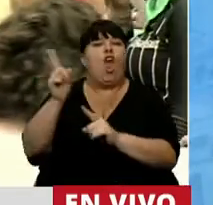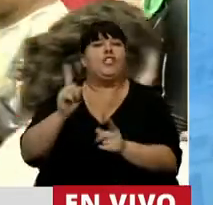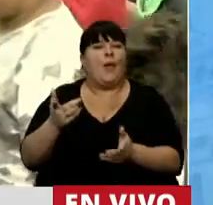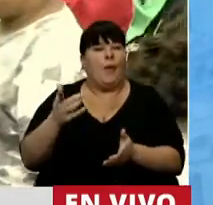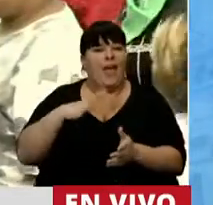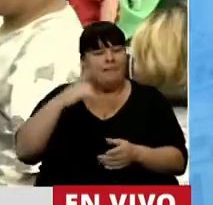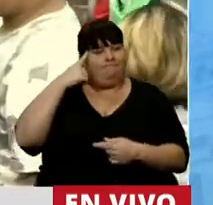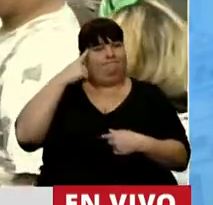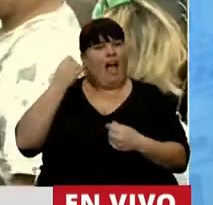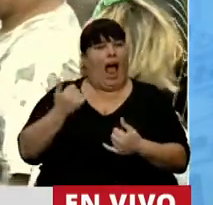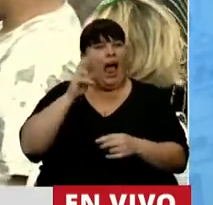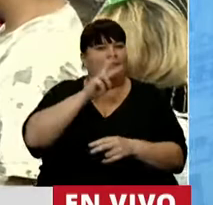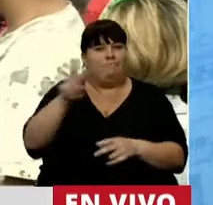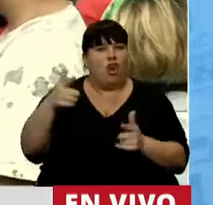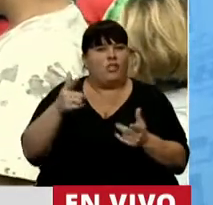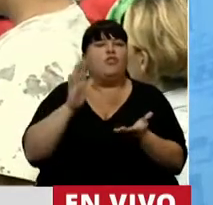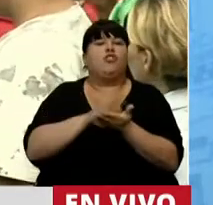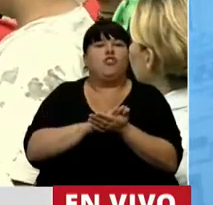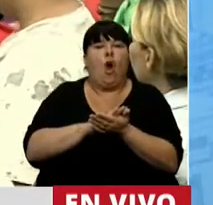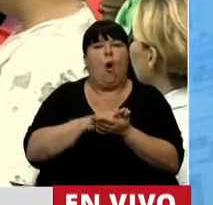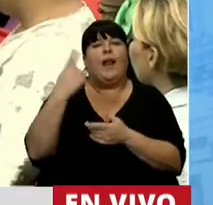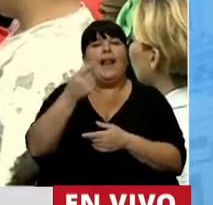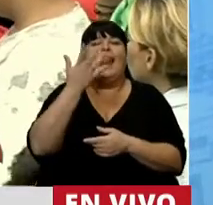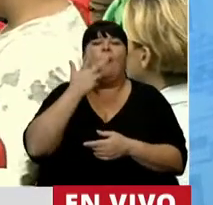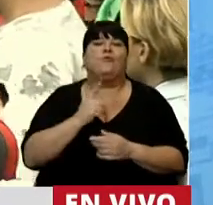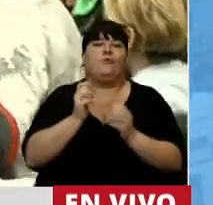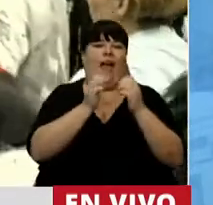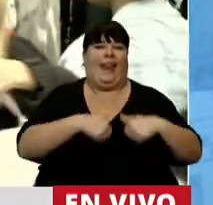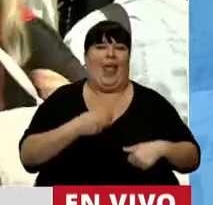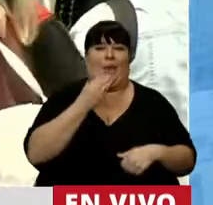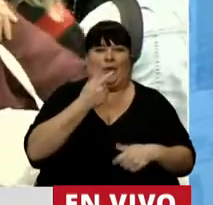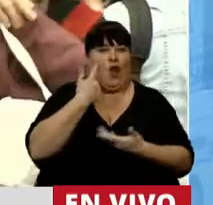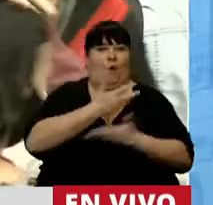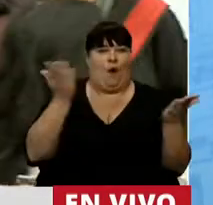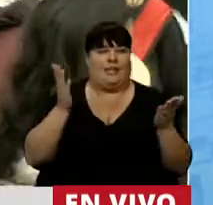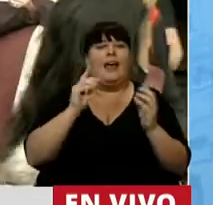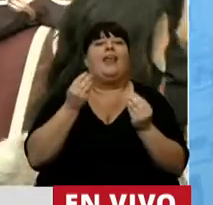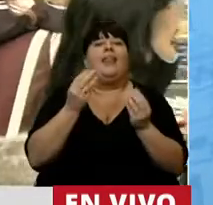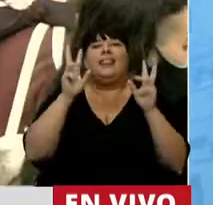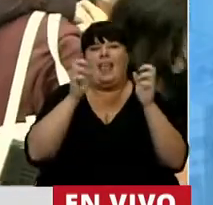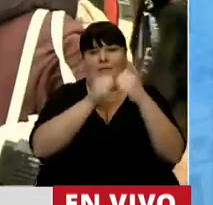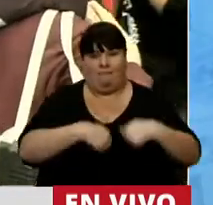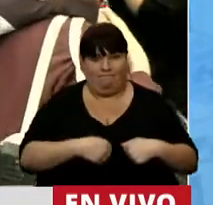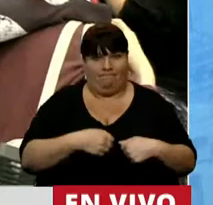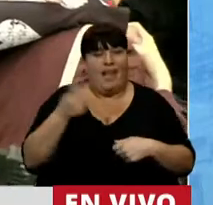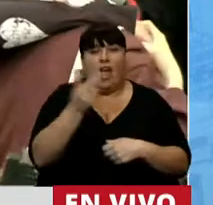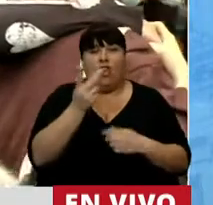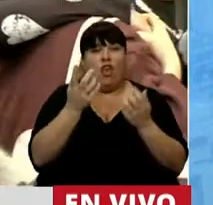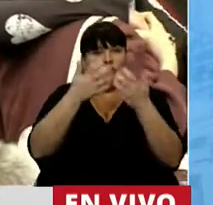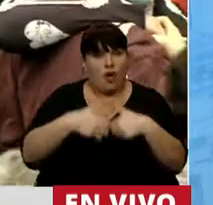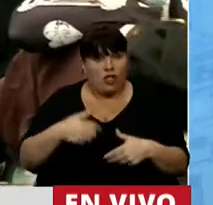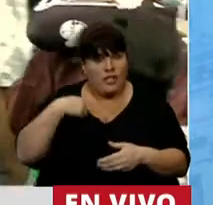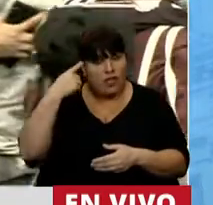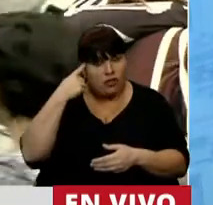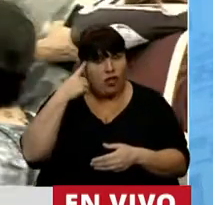nos ha interpelado en cuanto a lo que no se ve, en cuanto a aquello que muchos quisieran que no se sepa, a lo clandestino. Y creo que estos dos proyectos